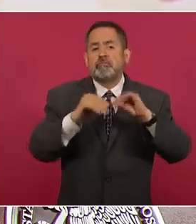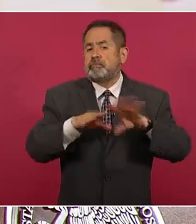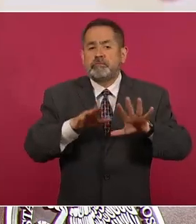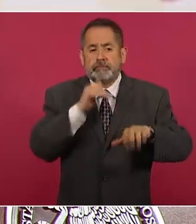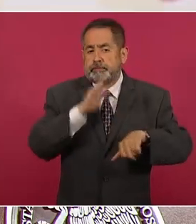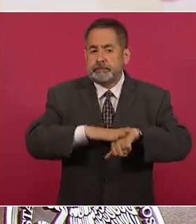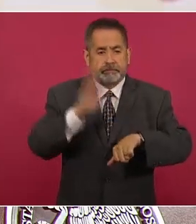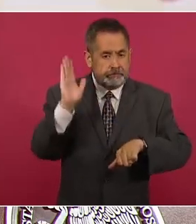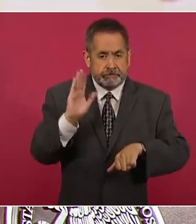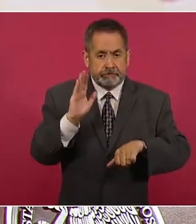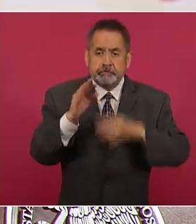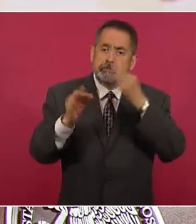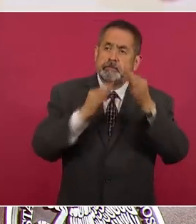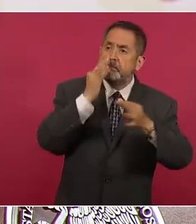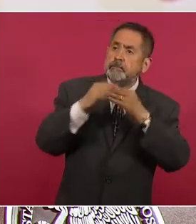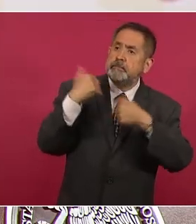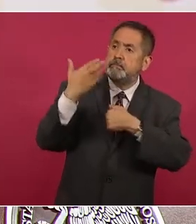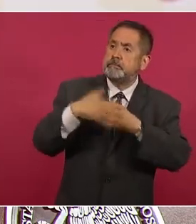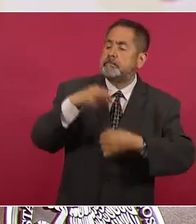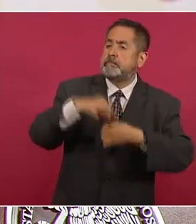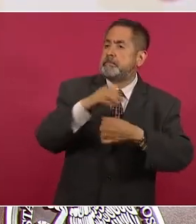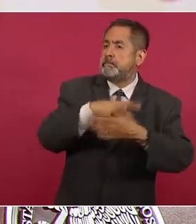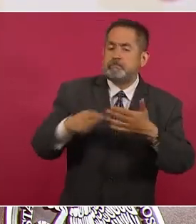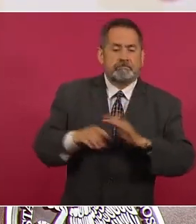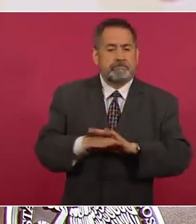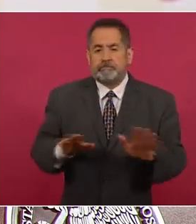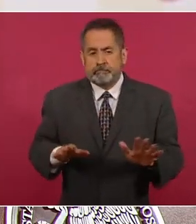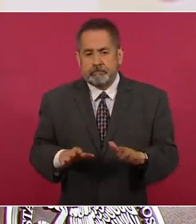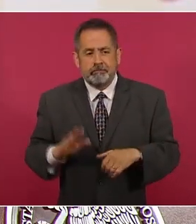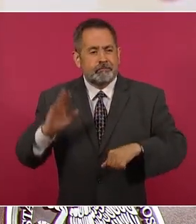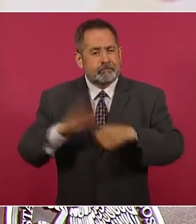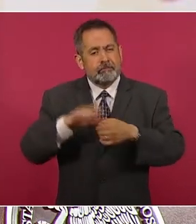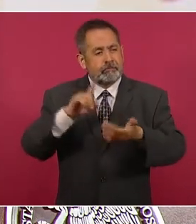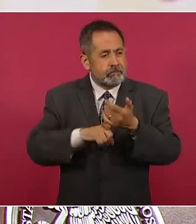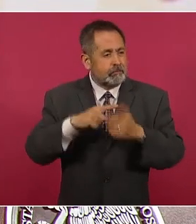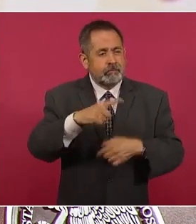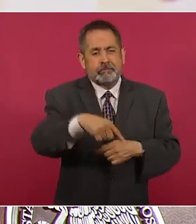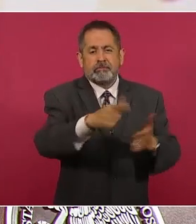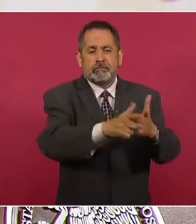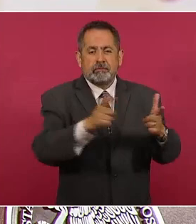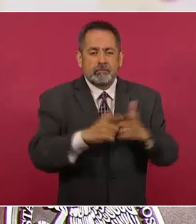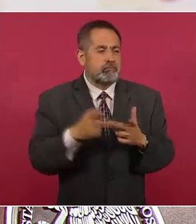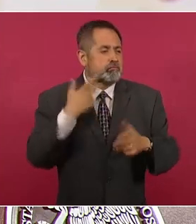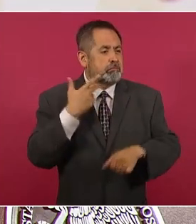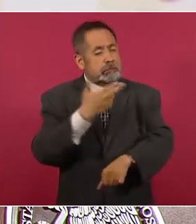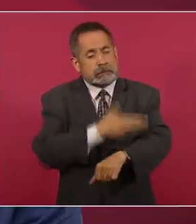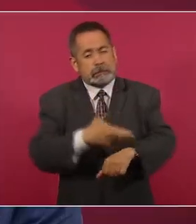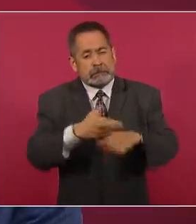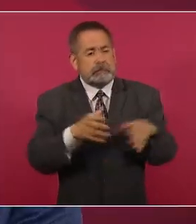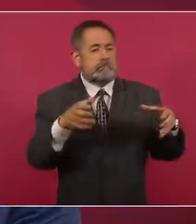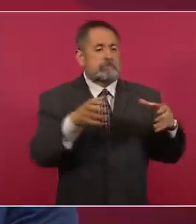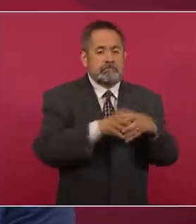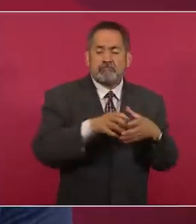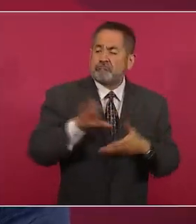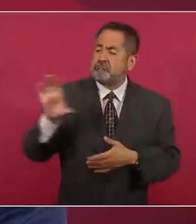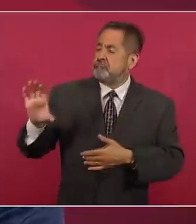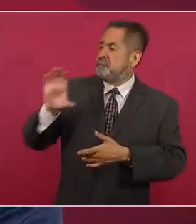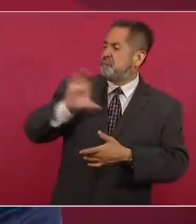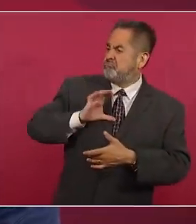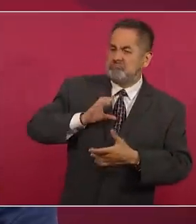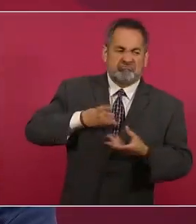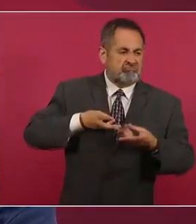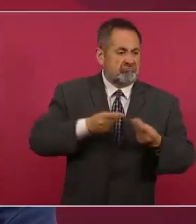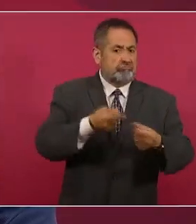un mecanismo que evite que las burocracias partidarias tengan, dispongan de recursos